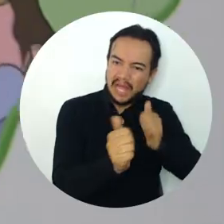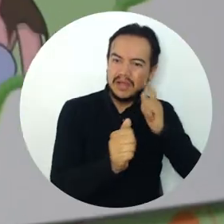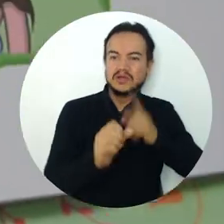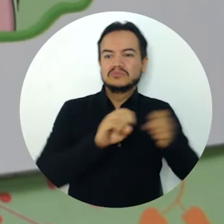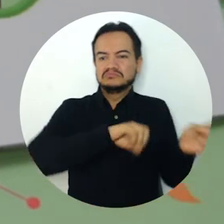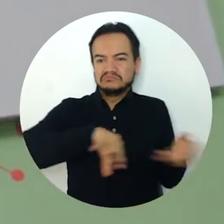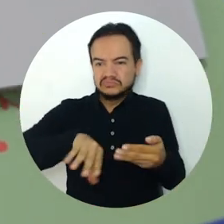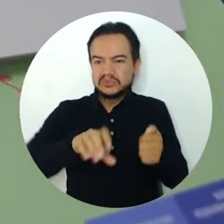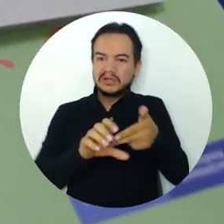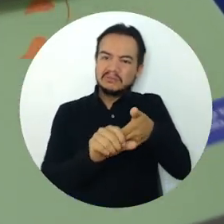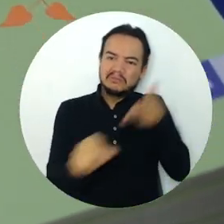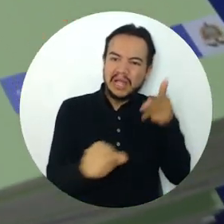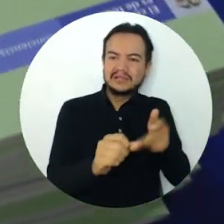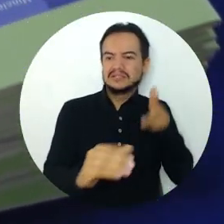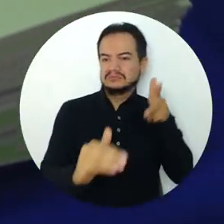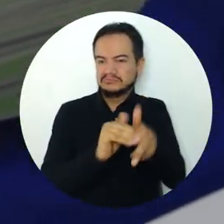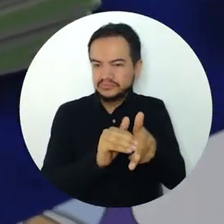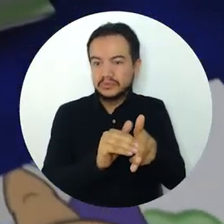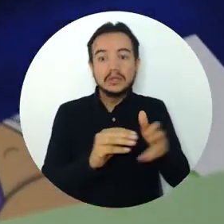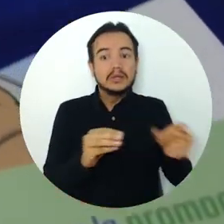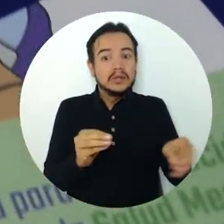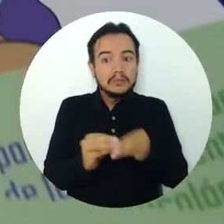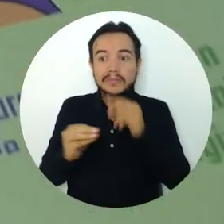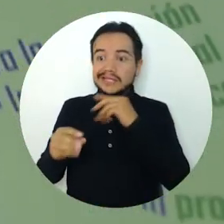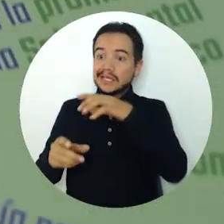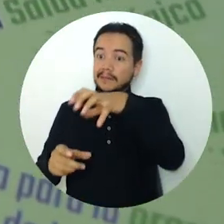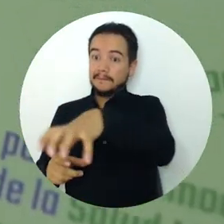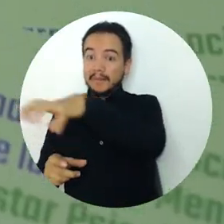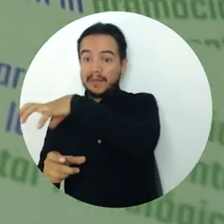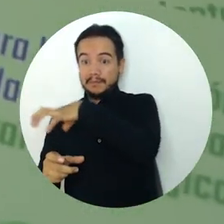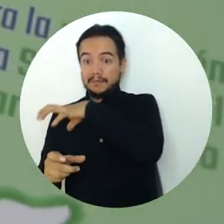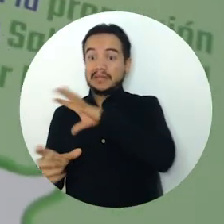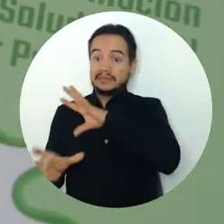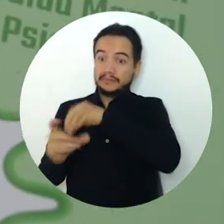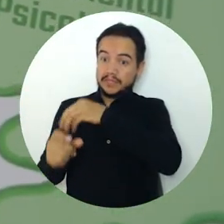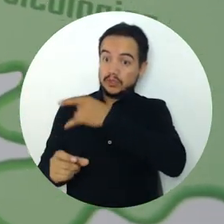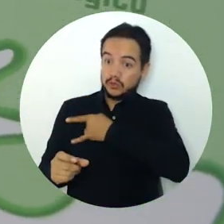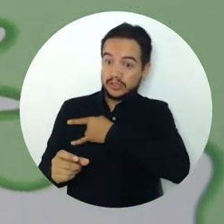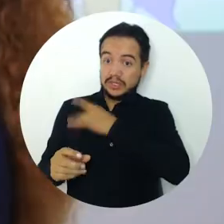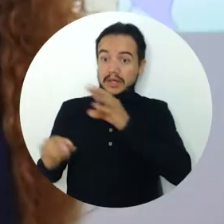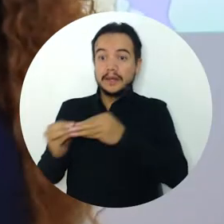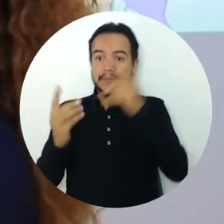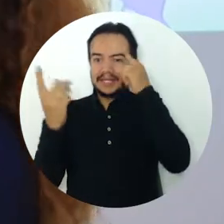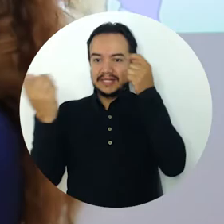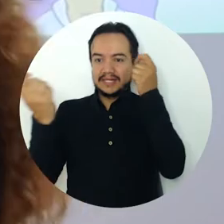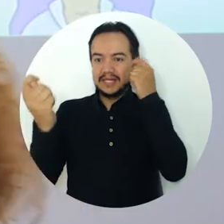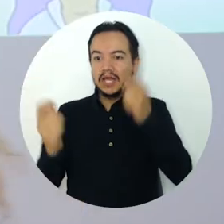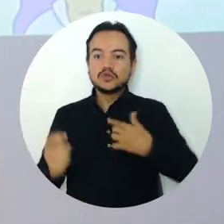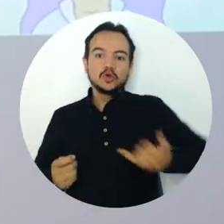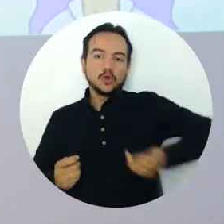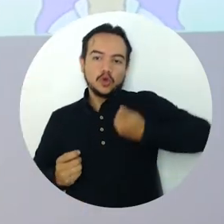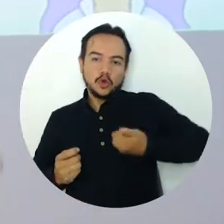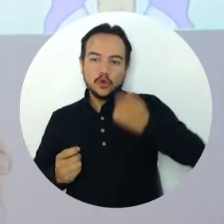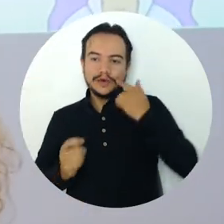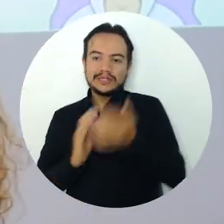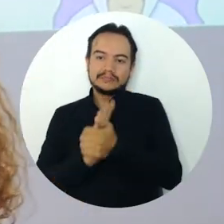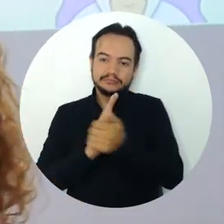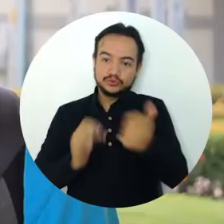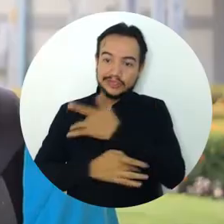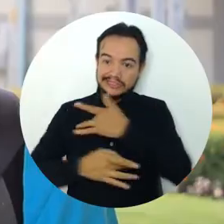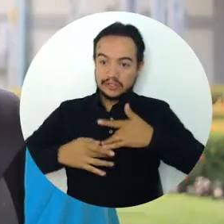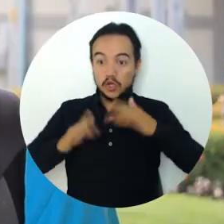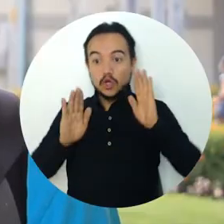estudios, abandono y deserción estudiantil y fue impulsada desde diversas dependencias de Unimagdalena y la Estrategia Jóvenes Talento en Salud de